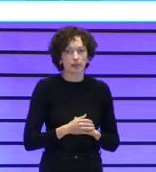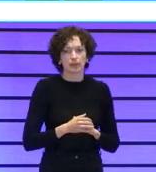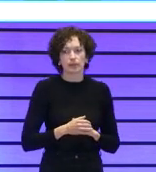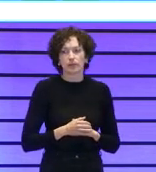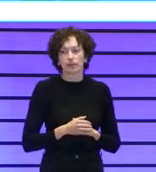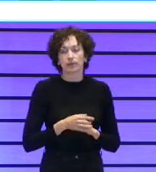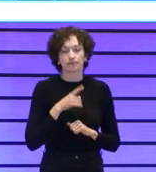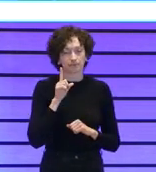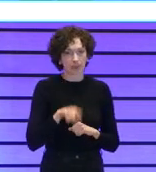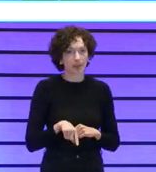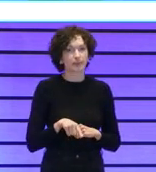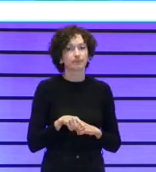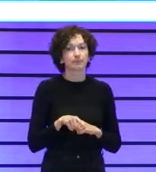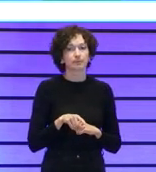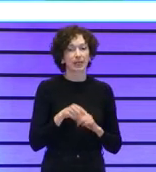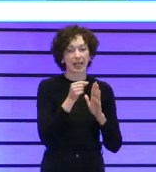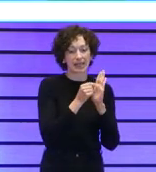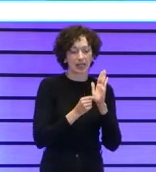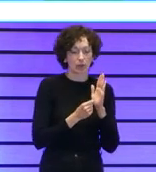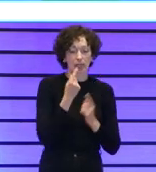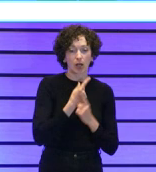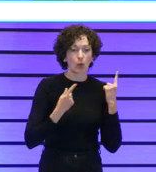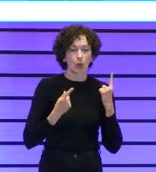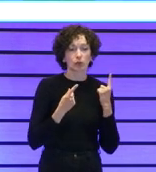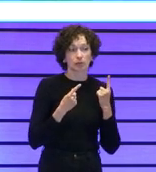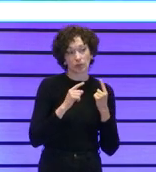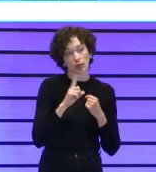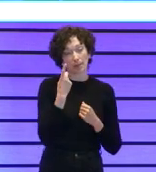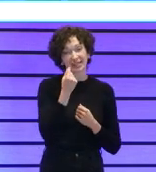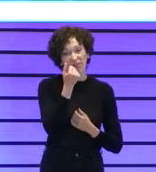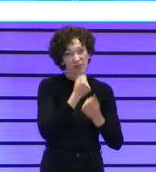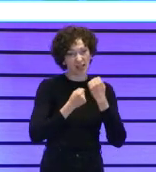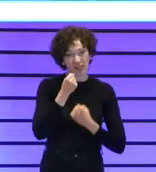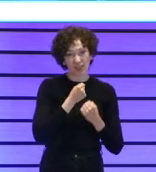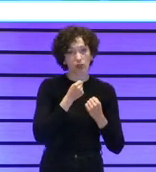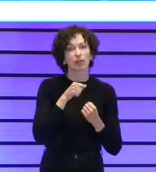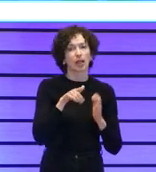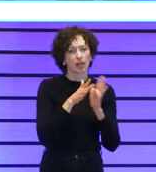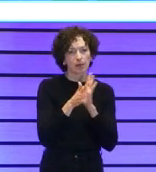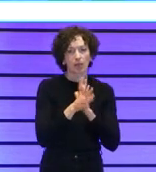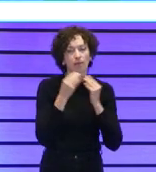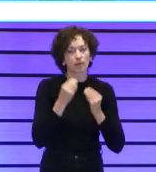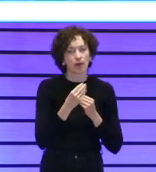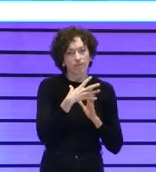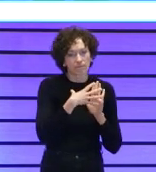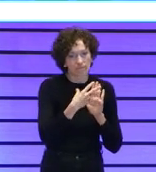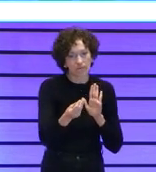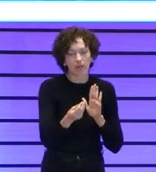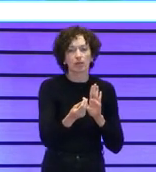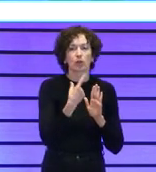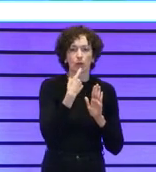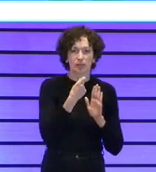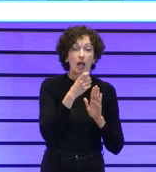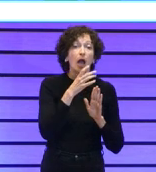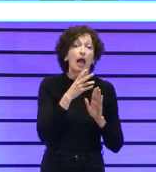ha costado hacer entender algunos indicadores sobre todo los indicadores financieros pues costó al principio bueno ya hay algunos todavía en cuesta